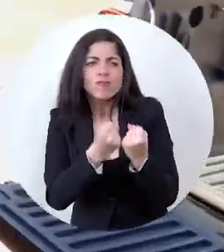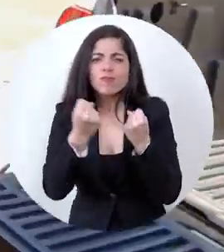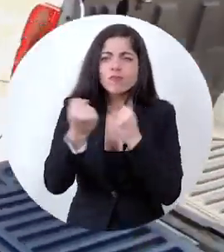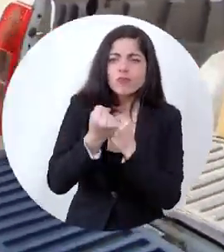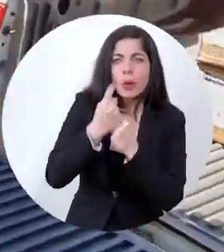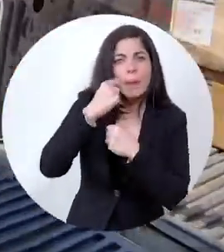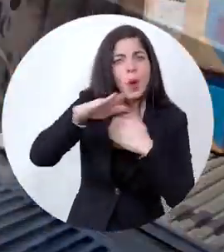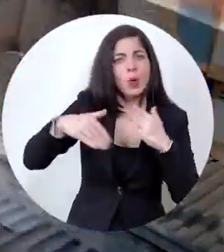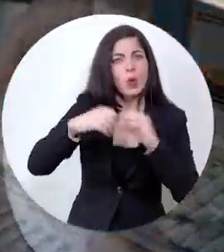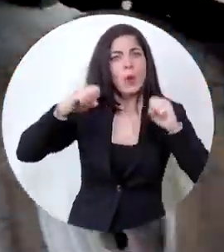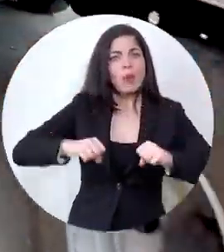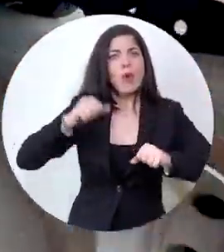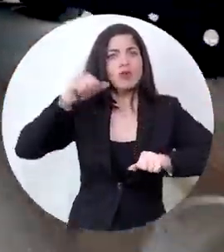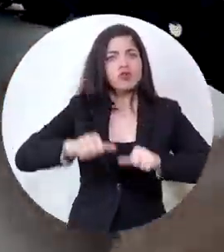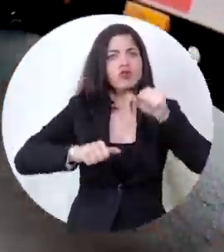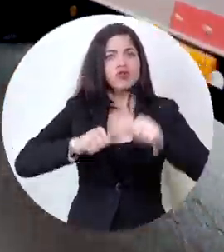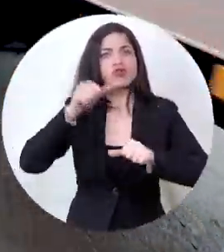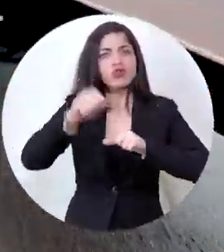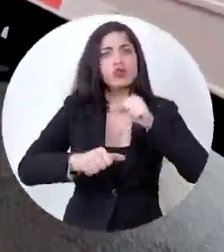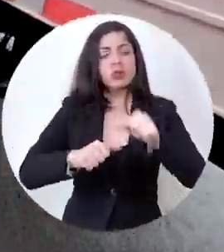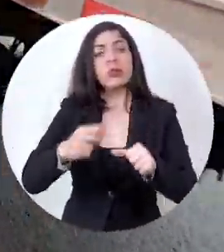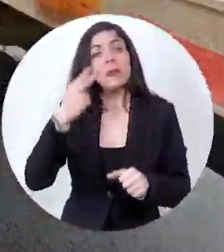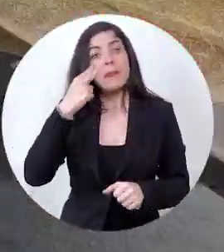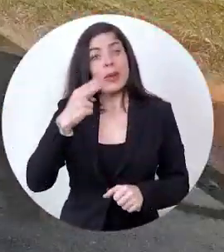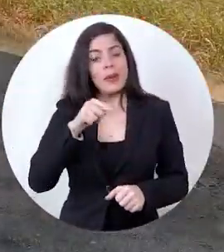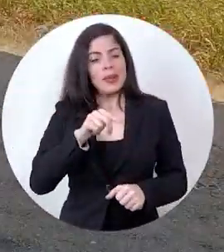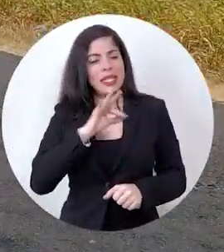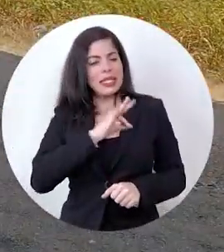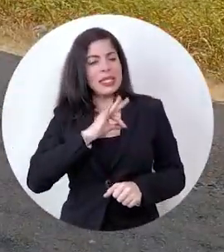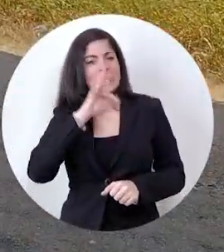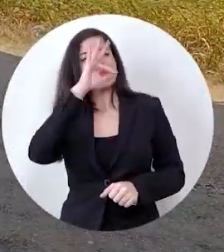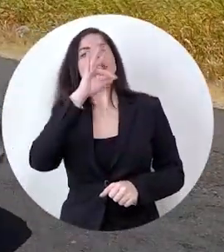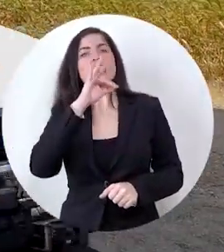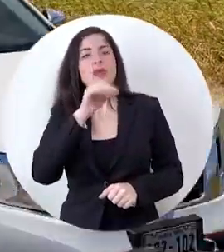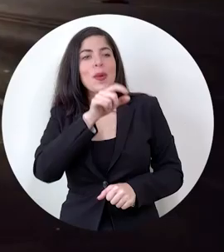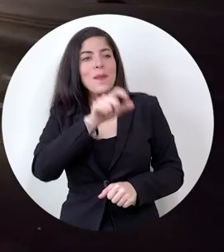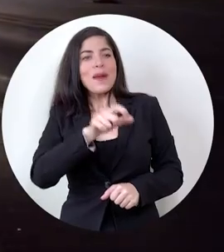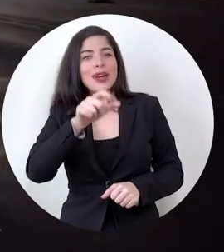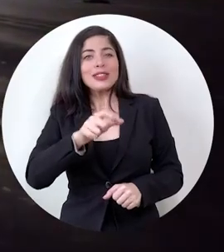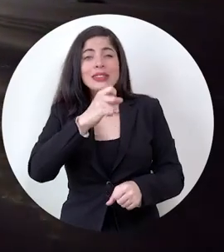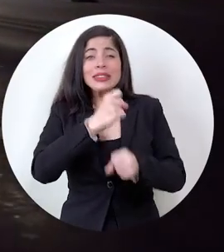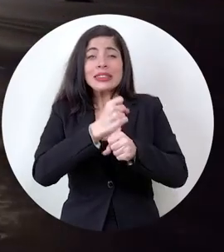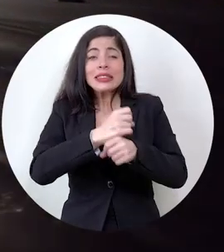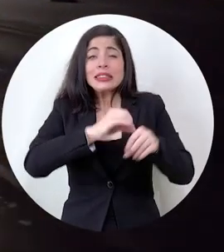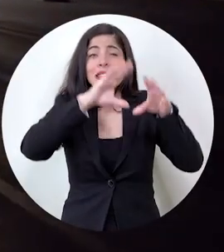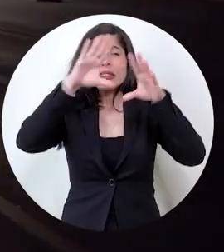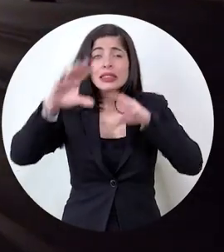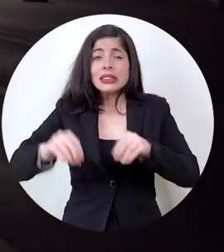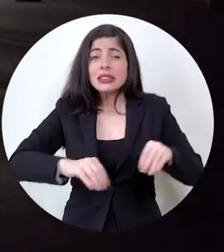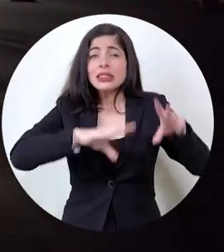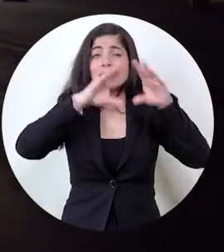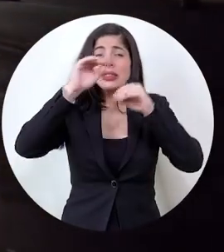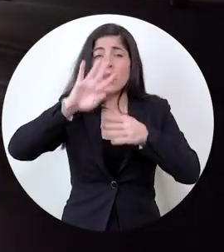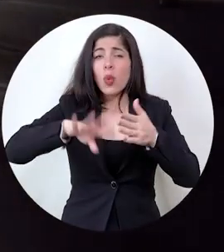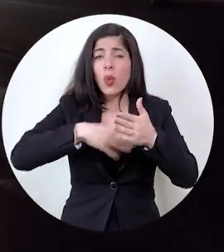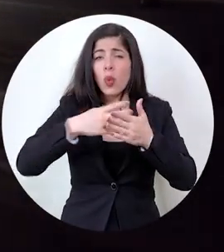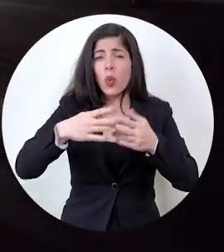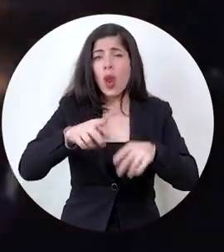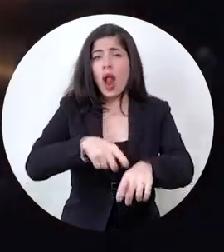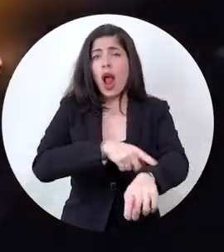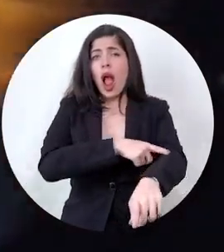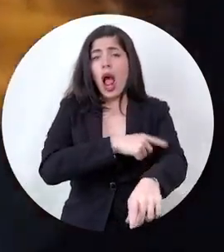tendernos la mano para salir adelante. Vemos ese espíritu en las personas que trabajan largas